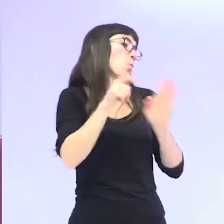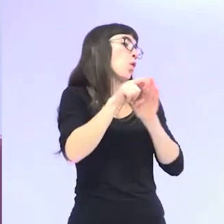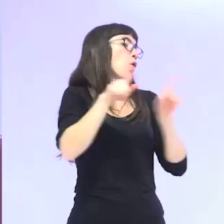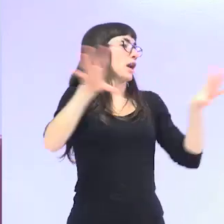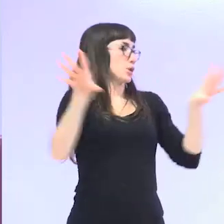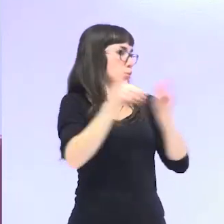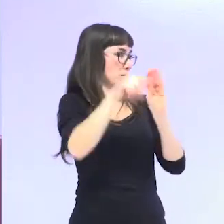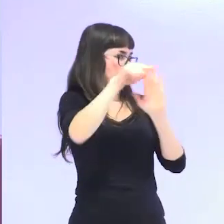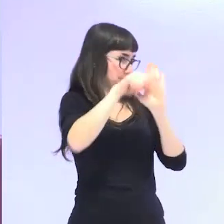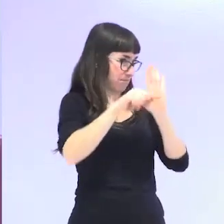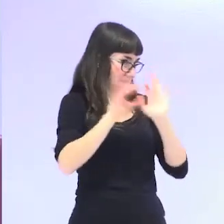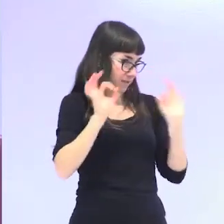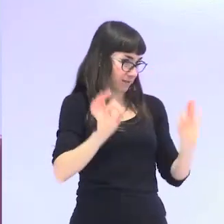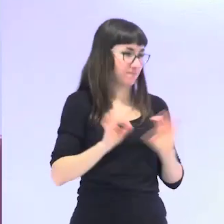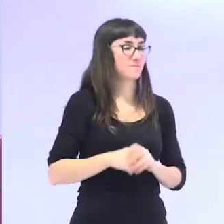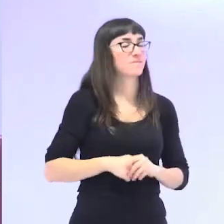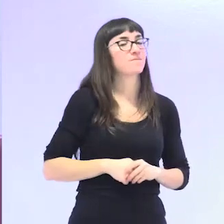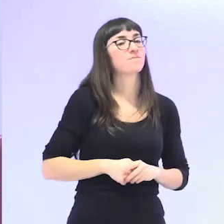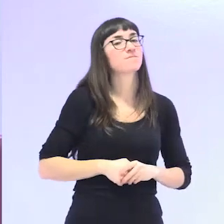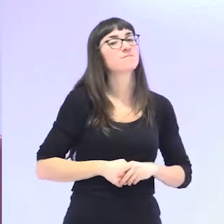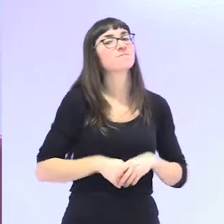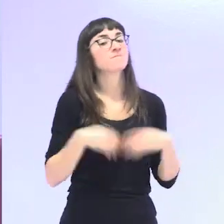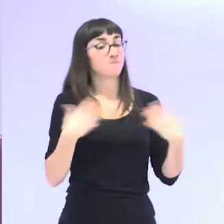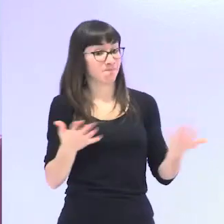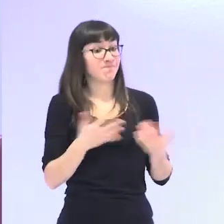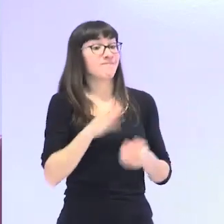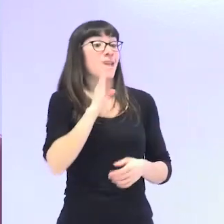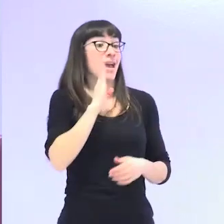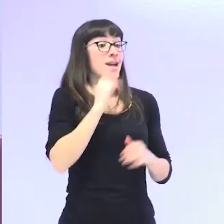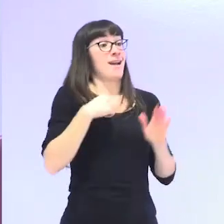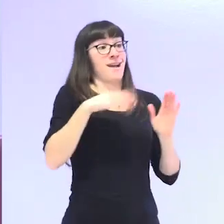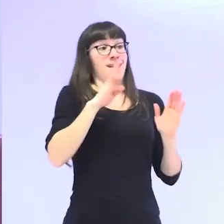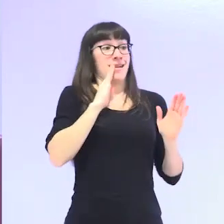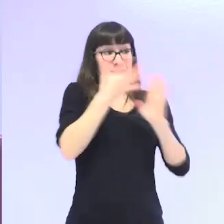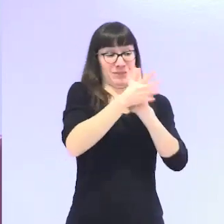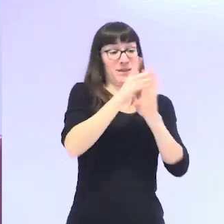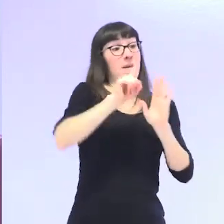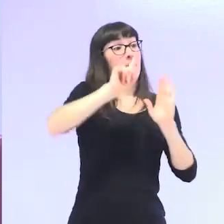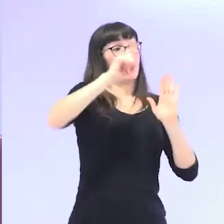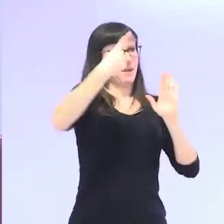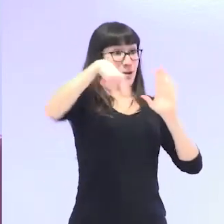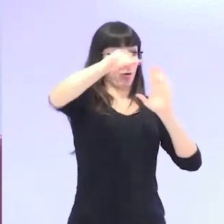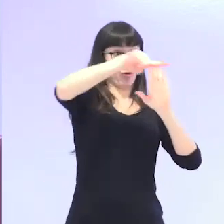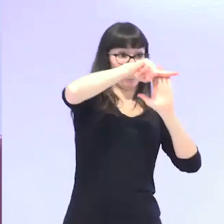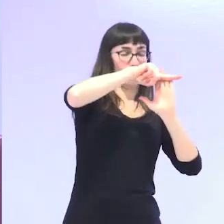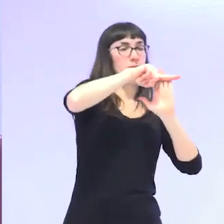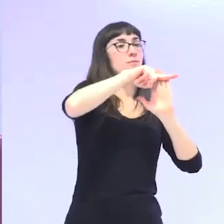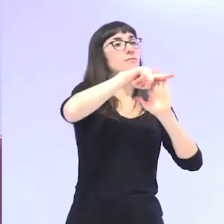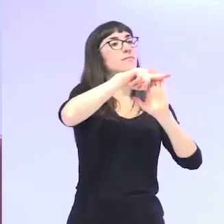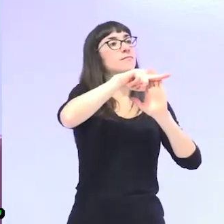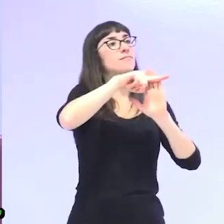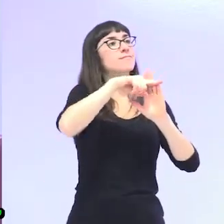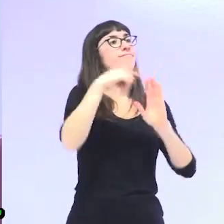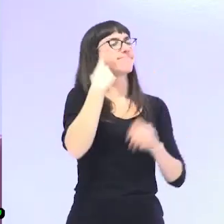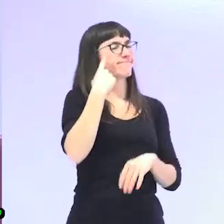esta tarde. Bueno, como os decía, en primer lugar hay todavía una falta de interés o ha habido una falta,